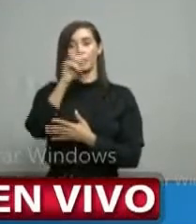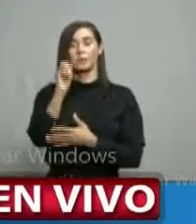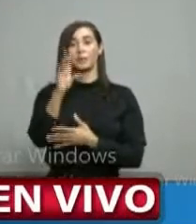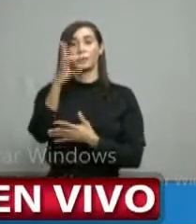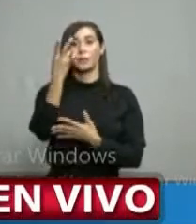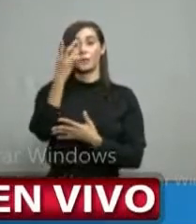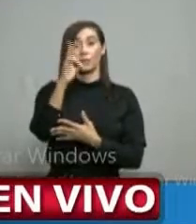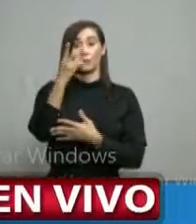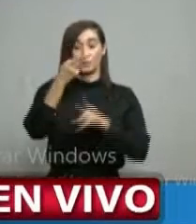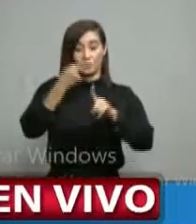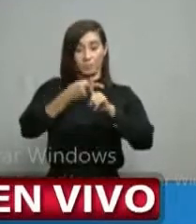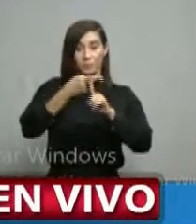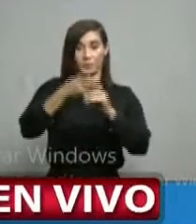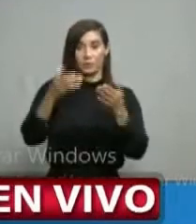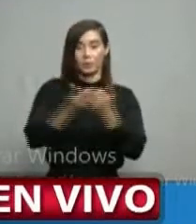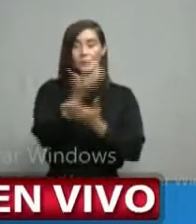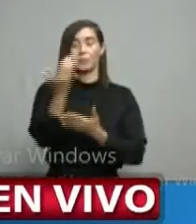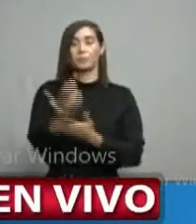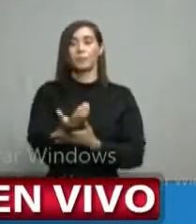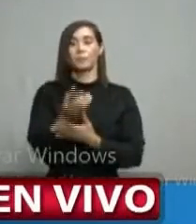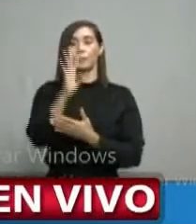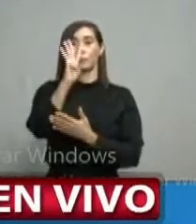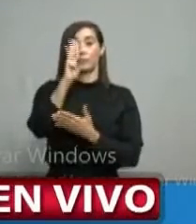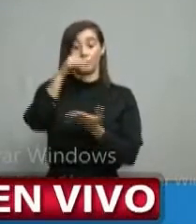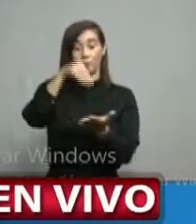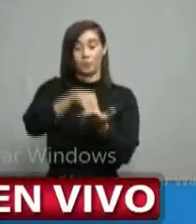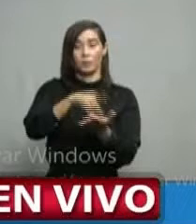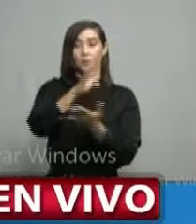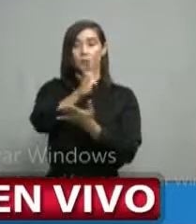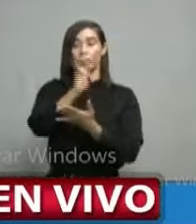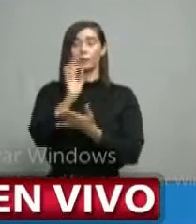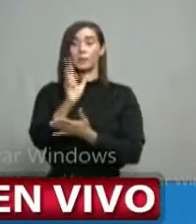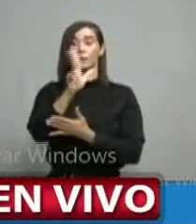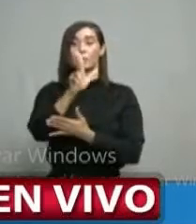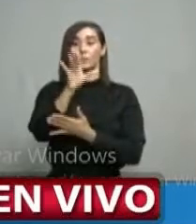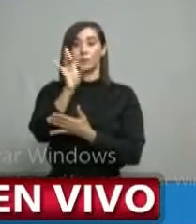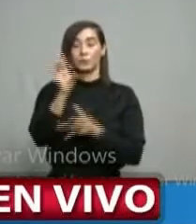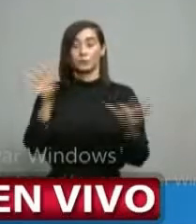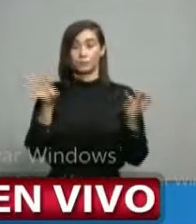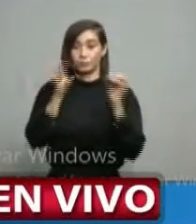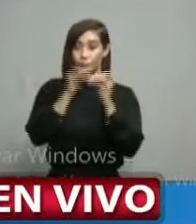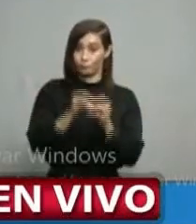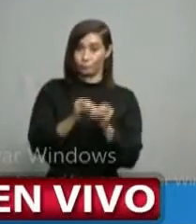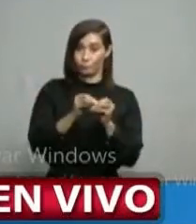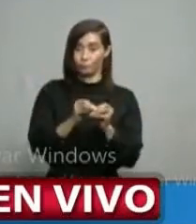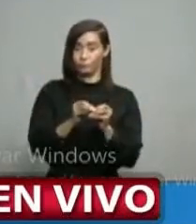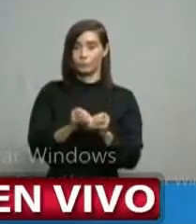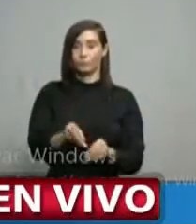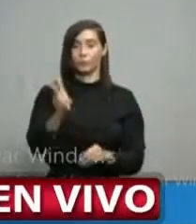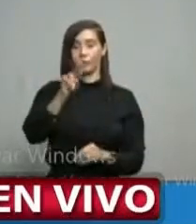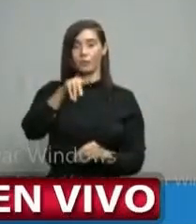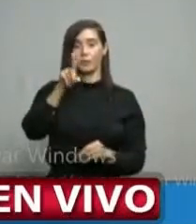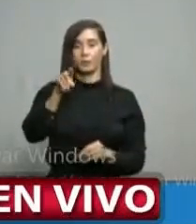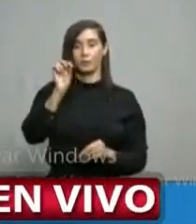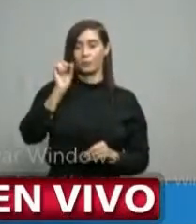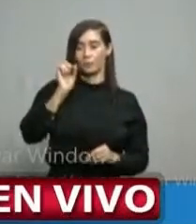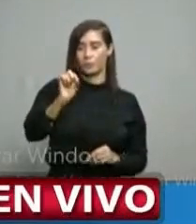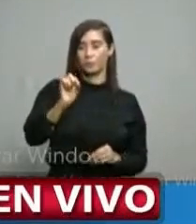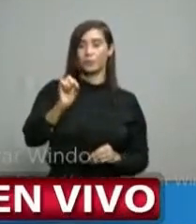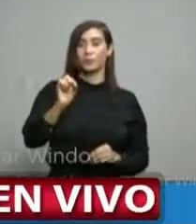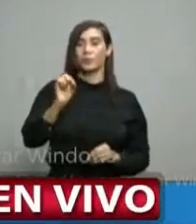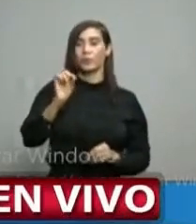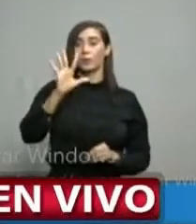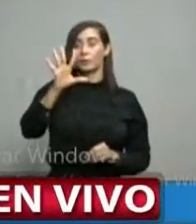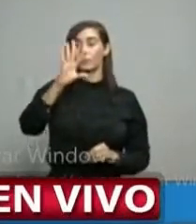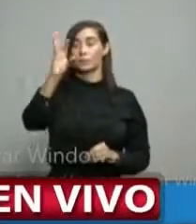116 casos nuevos, 4.638 acumulados, 21.5